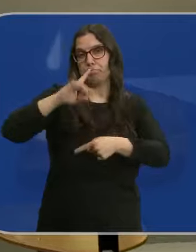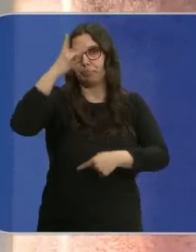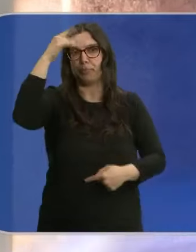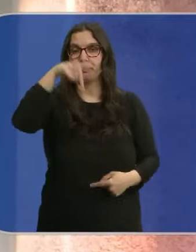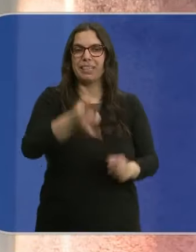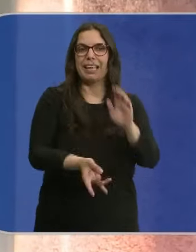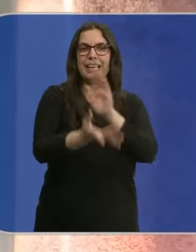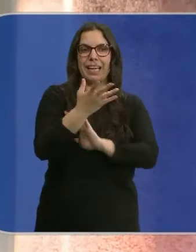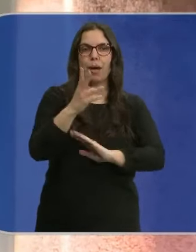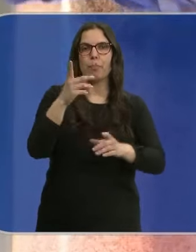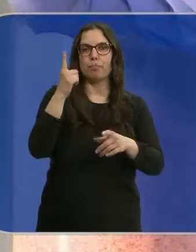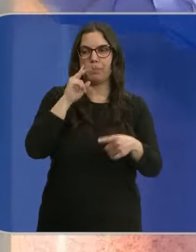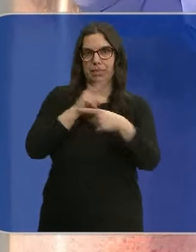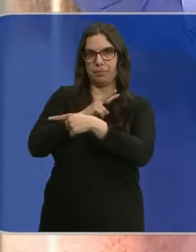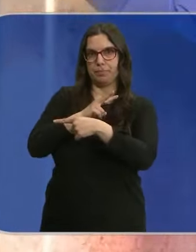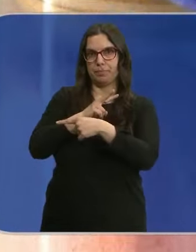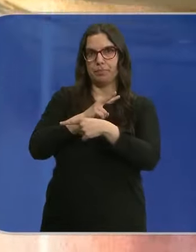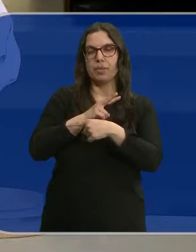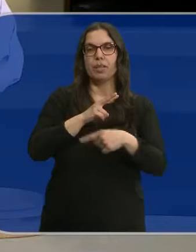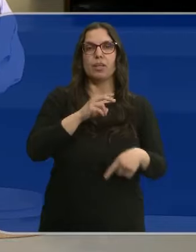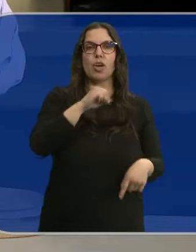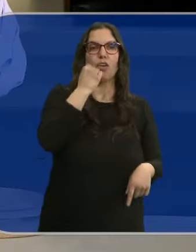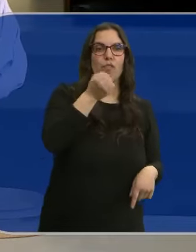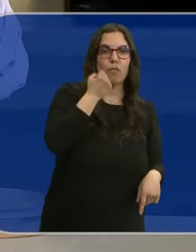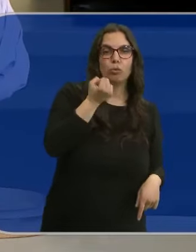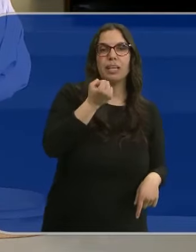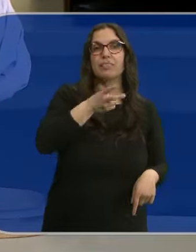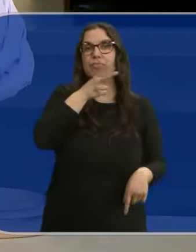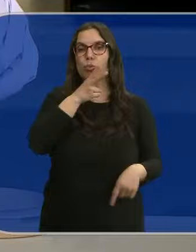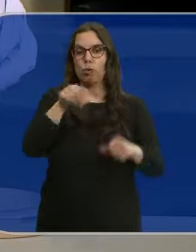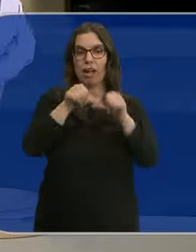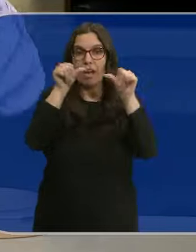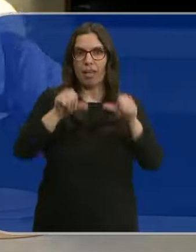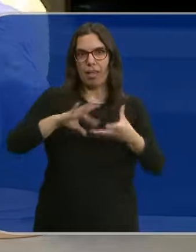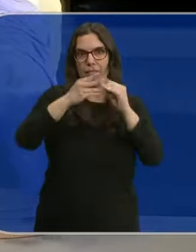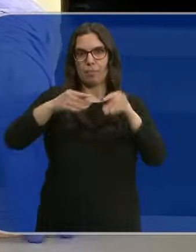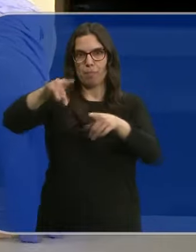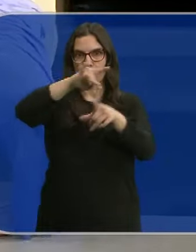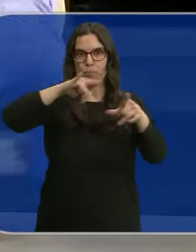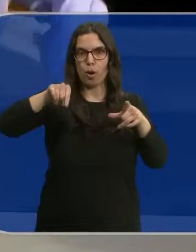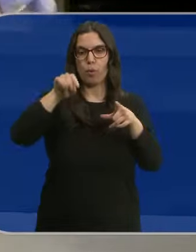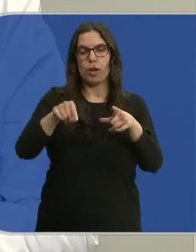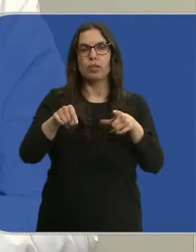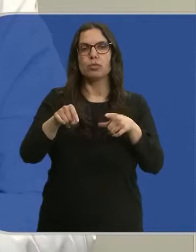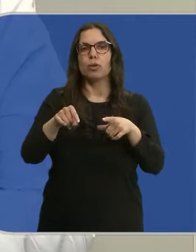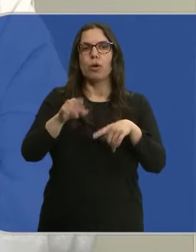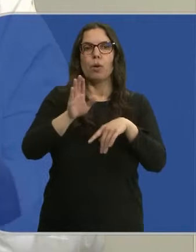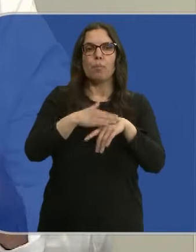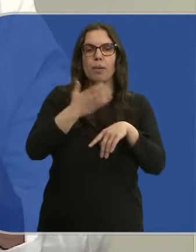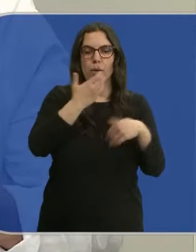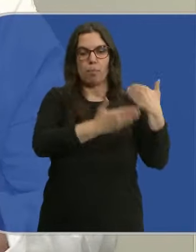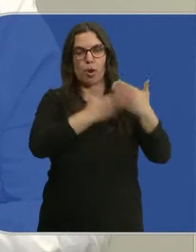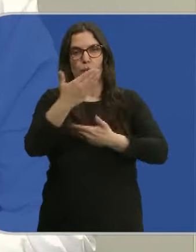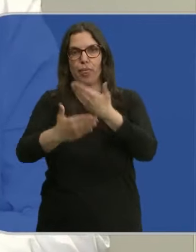servido para crear este producto, frutas y verduras en formato polvo. Igual que en la industria alimentaria, se utilizan estos productos para hacer que esos